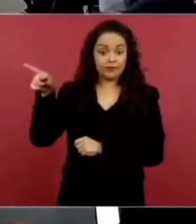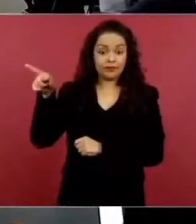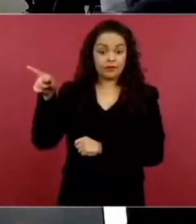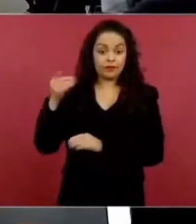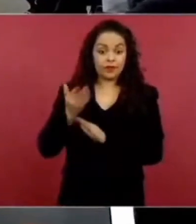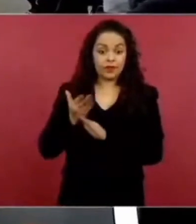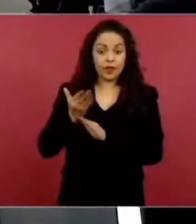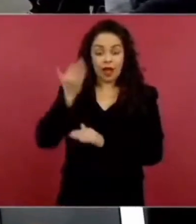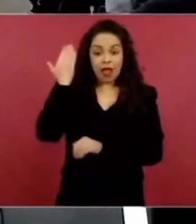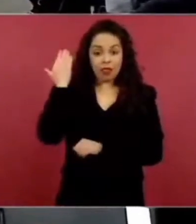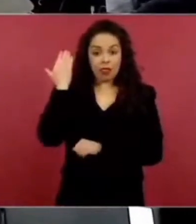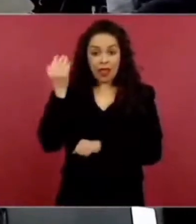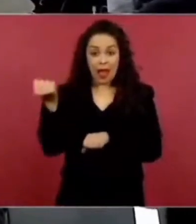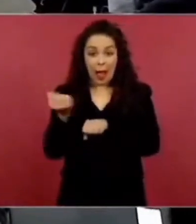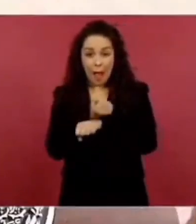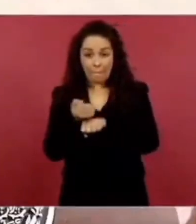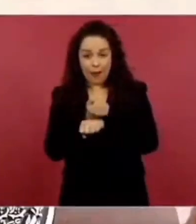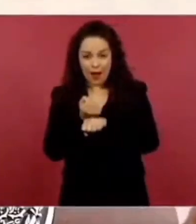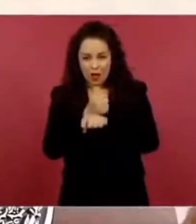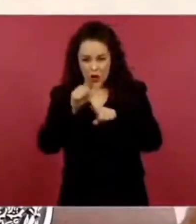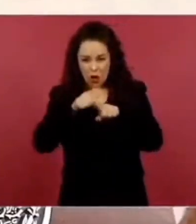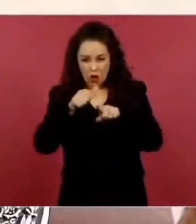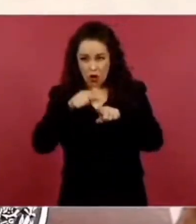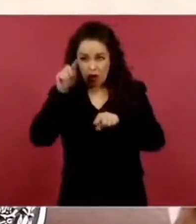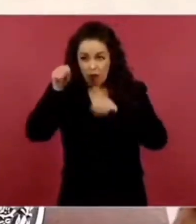son cuarteles de la Guardia Nacional